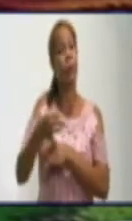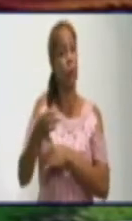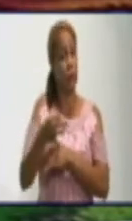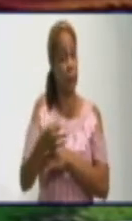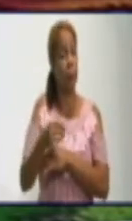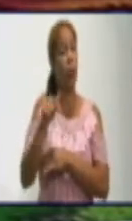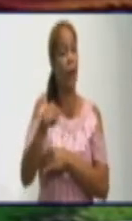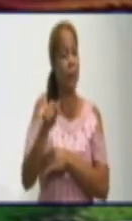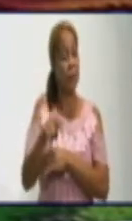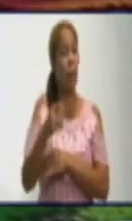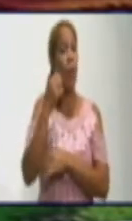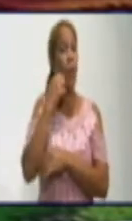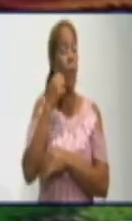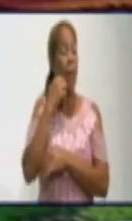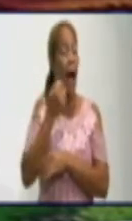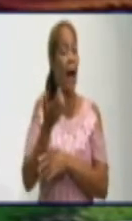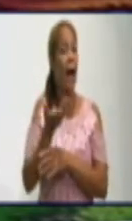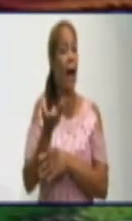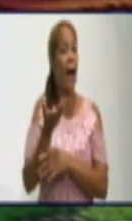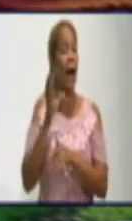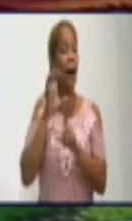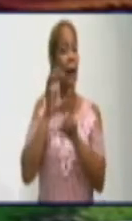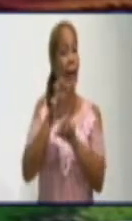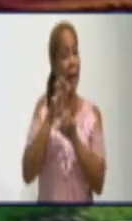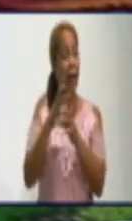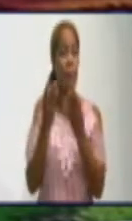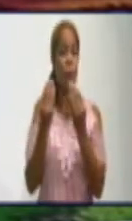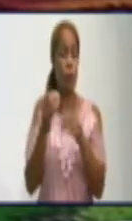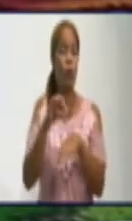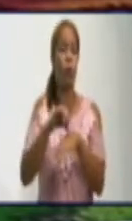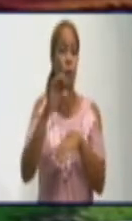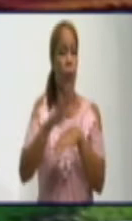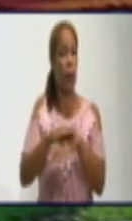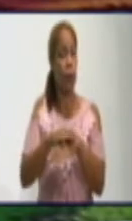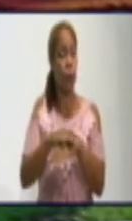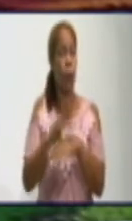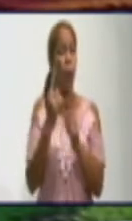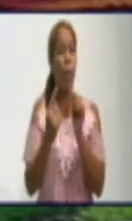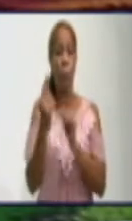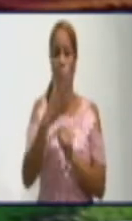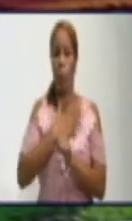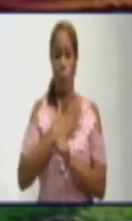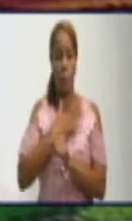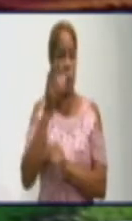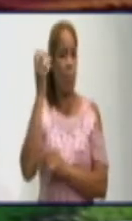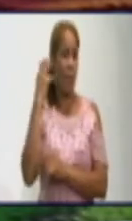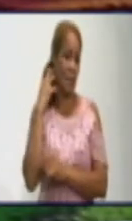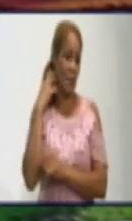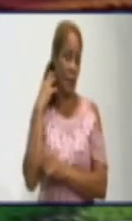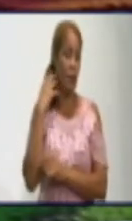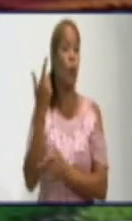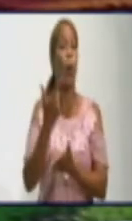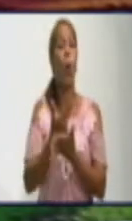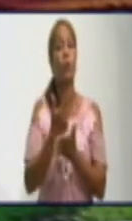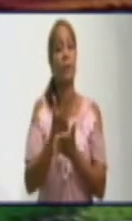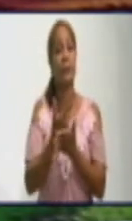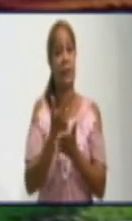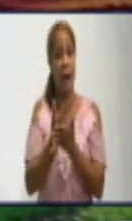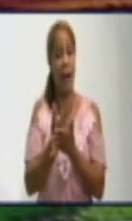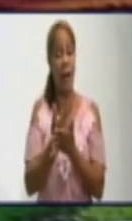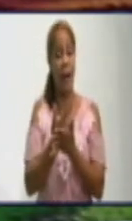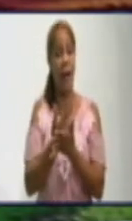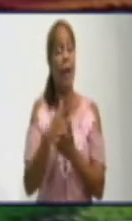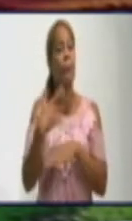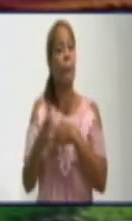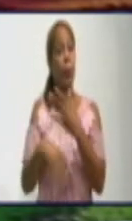sigue siendo Río Cauto, Medialuna, propio Manzanillo, Yara con este caso muy puntual de Sofía.